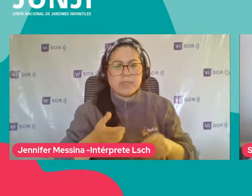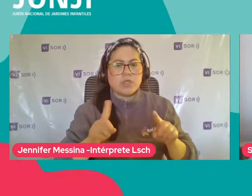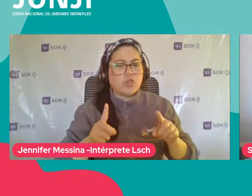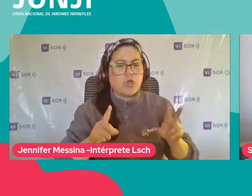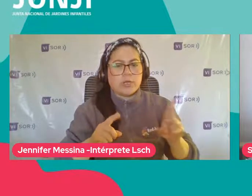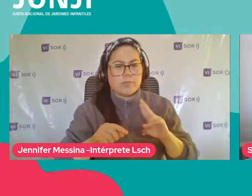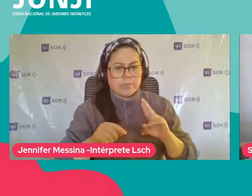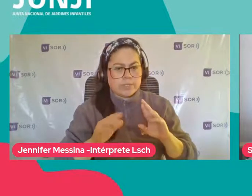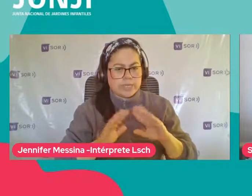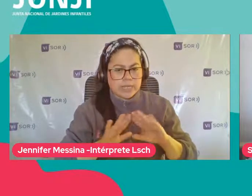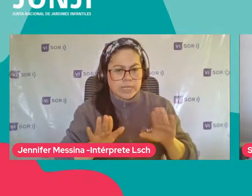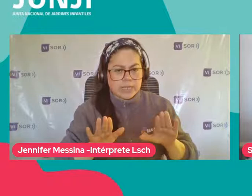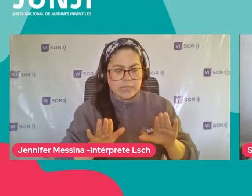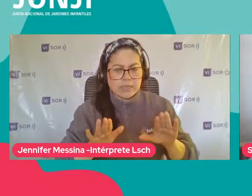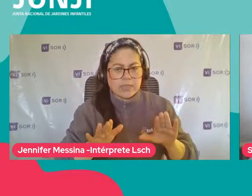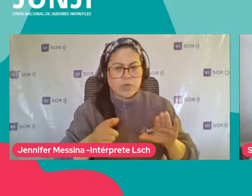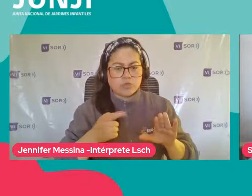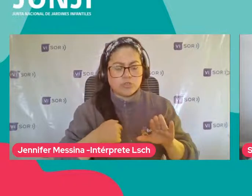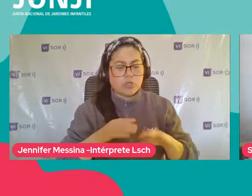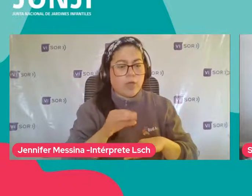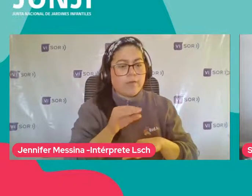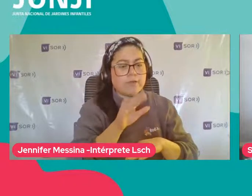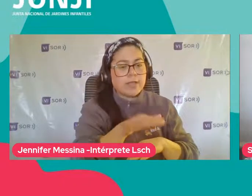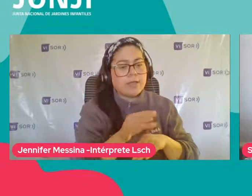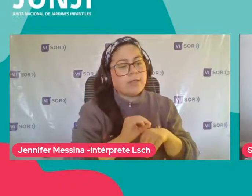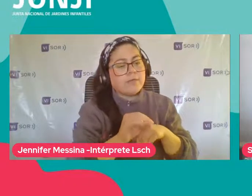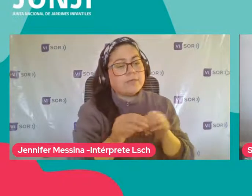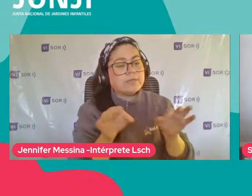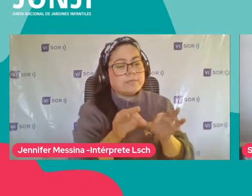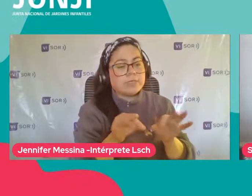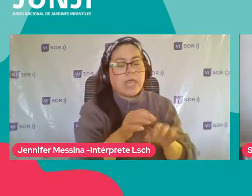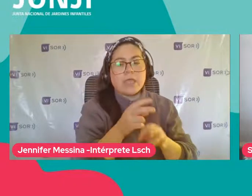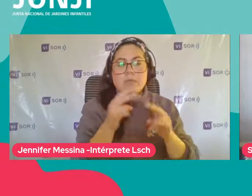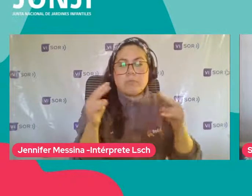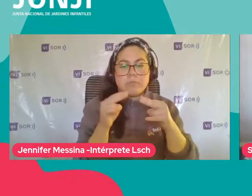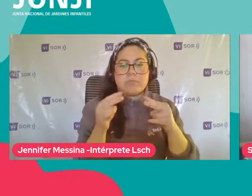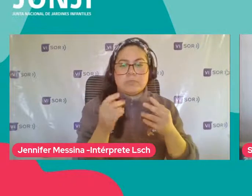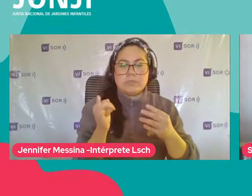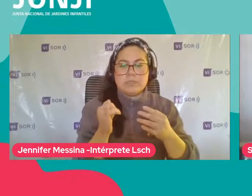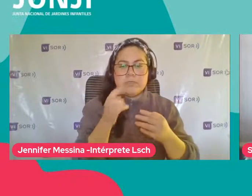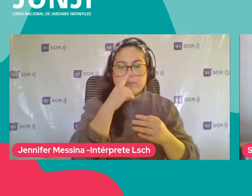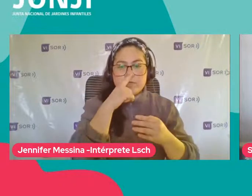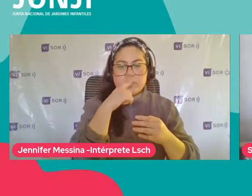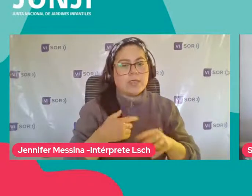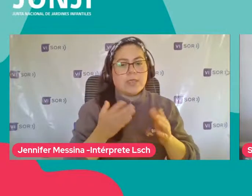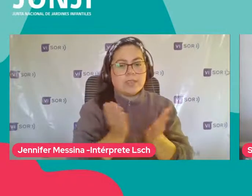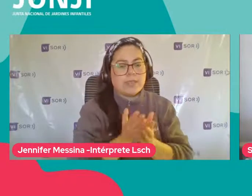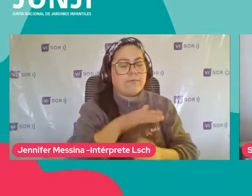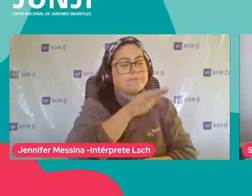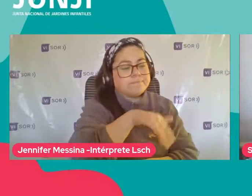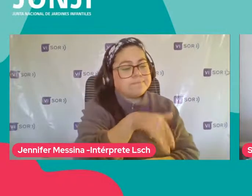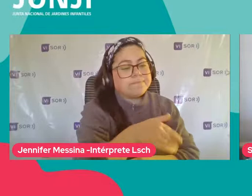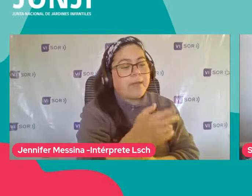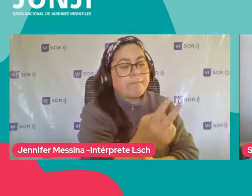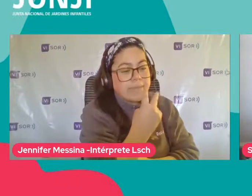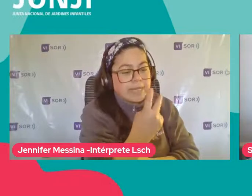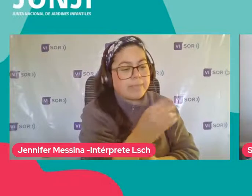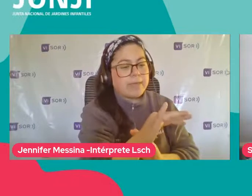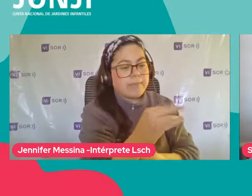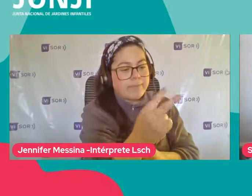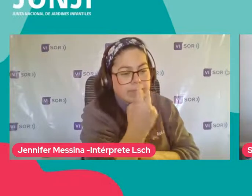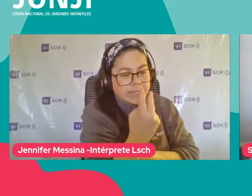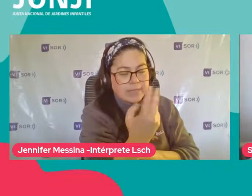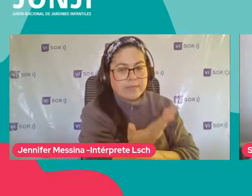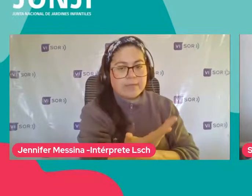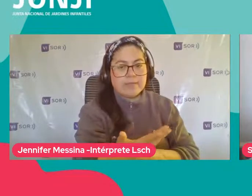responde O si yo le hablo De algo que le interesa Ahí es como que Si me mira Pero le tengo que insistir O me tengo que poner Al lado de ella ¿Ya? Entonces